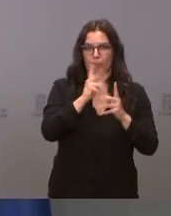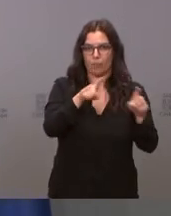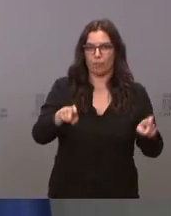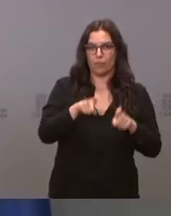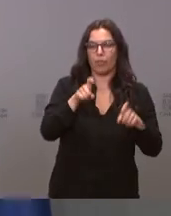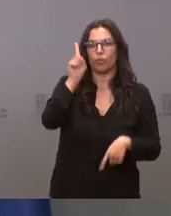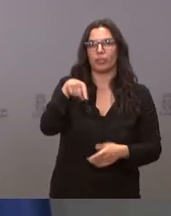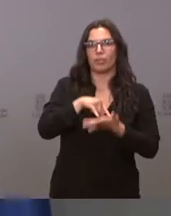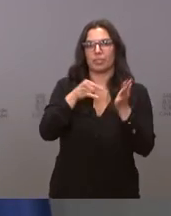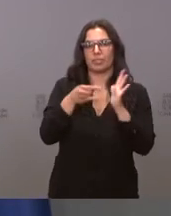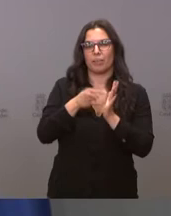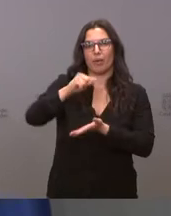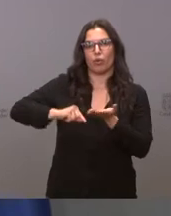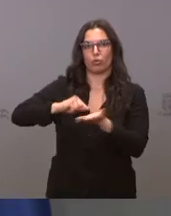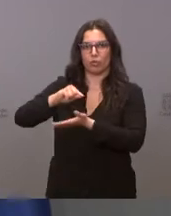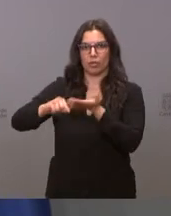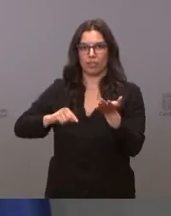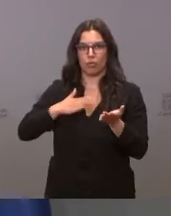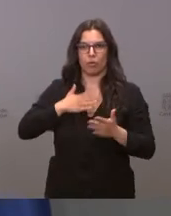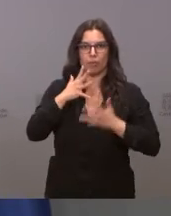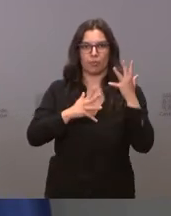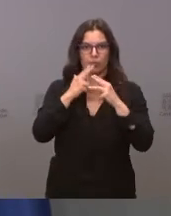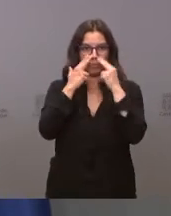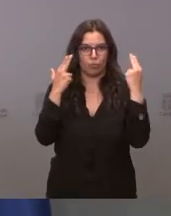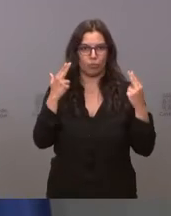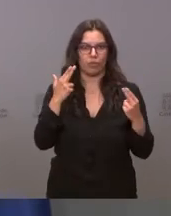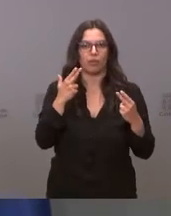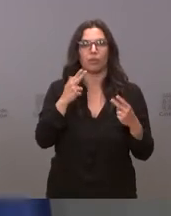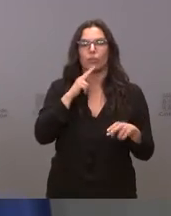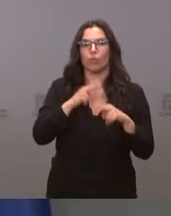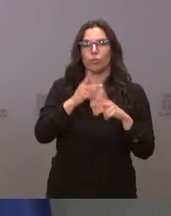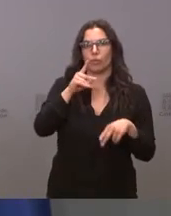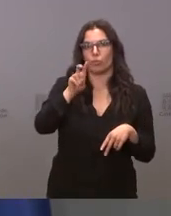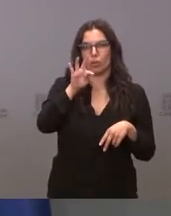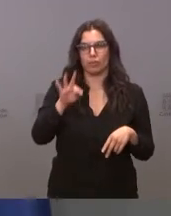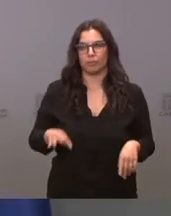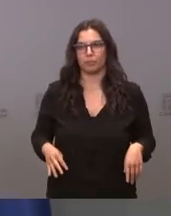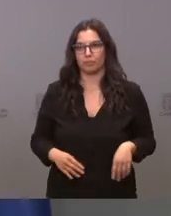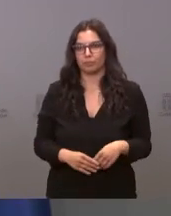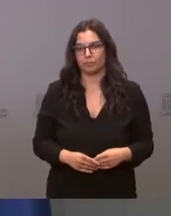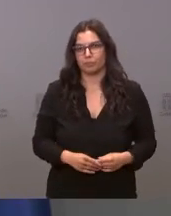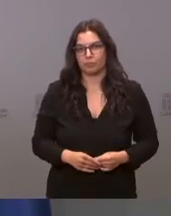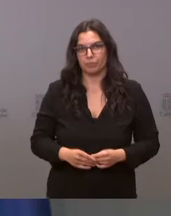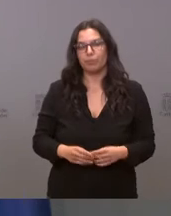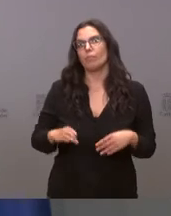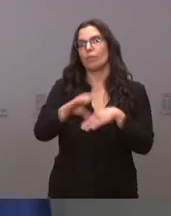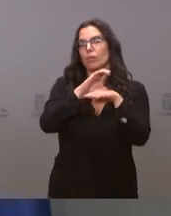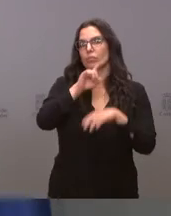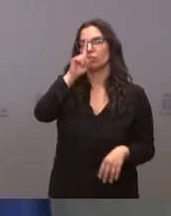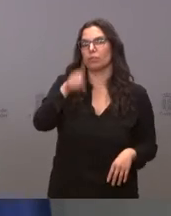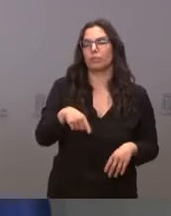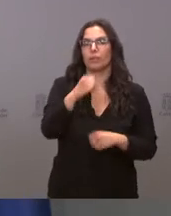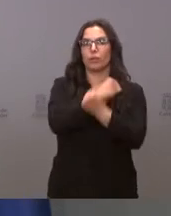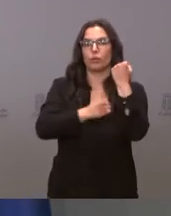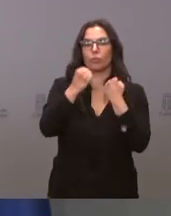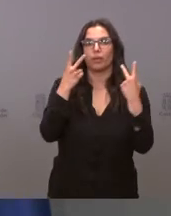de contratación administrativa, conocido como DUERO. La Consejería también de Economía